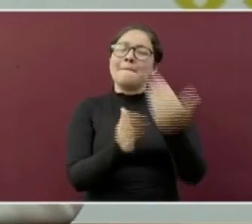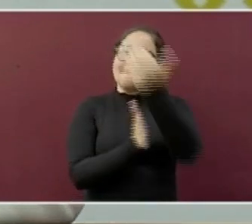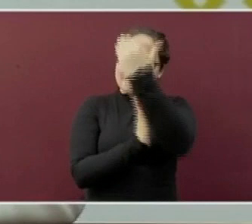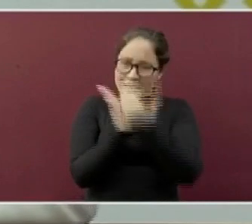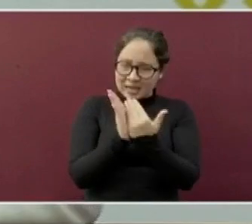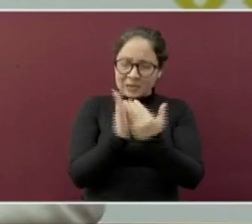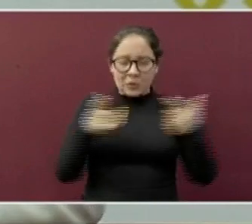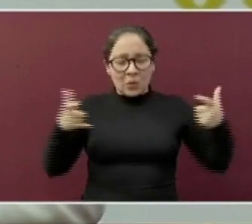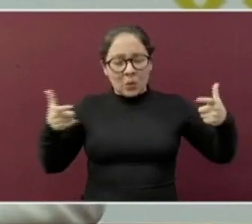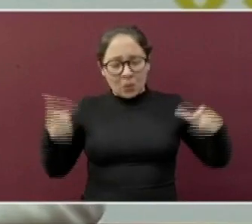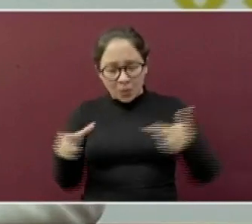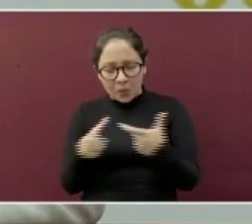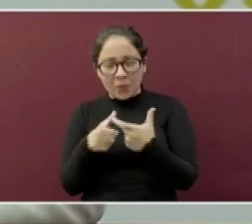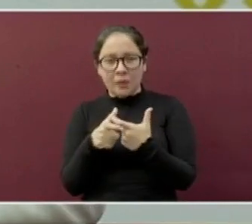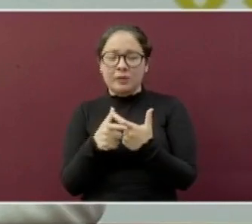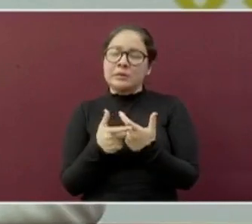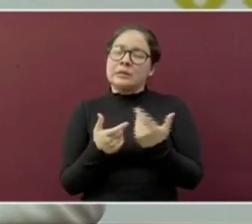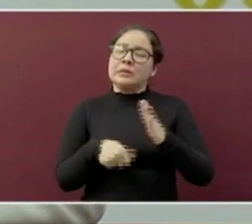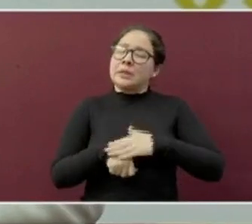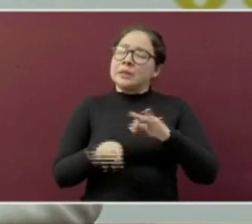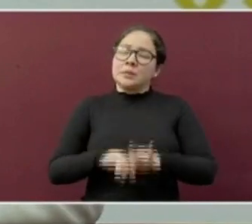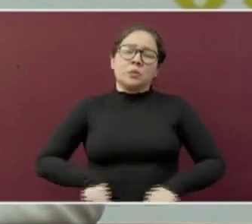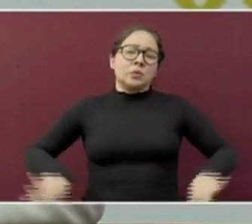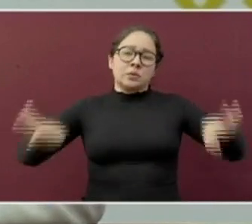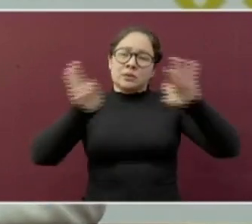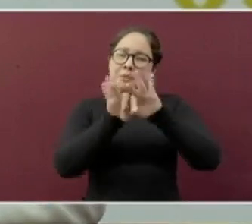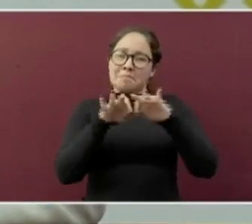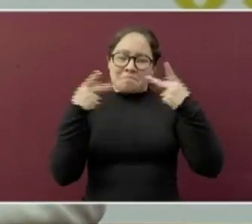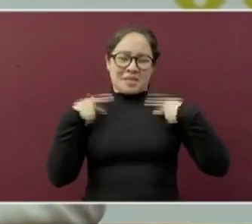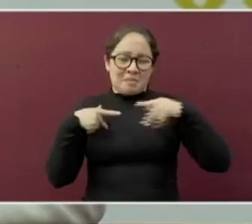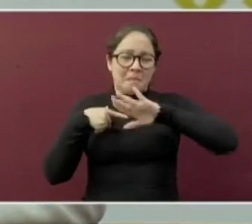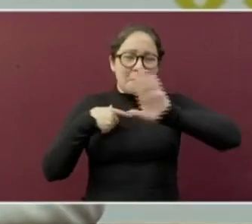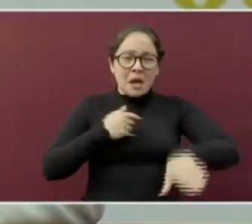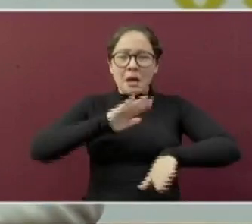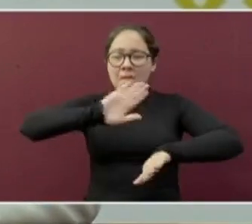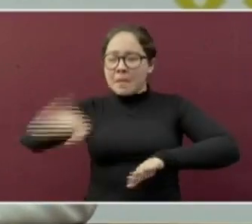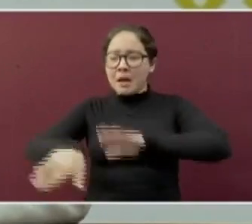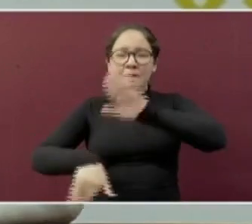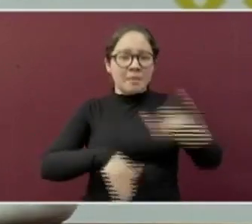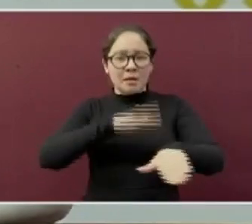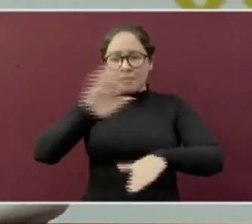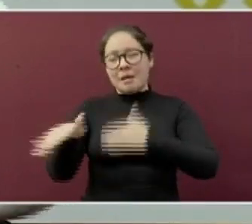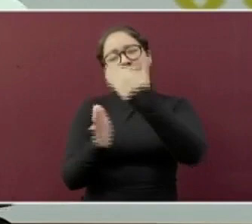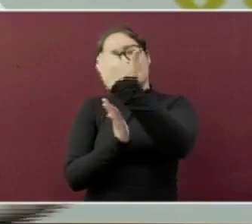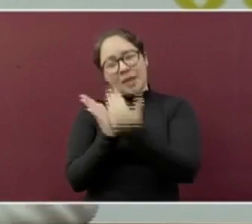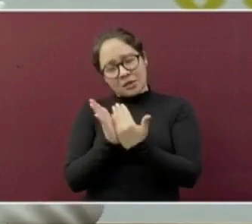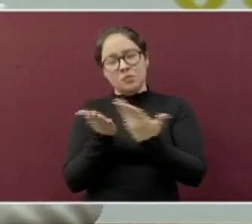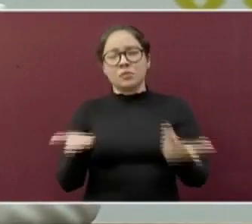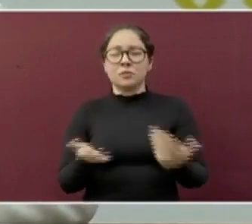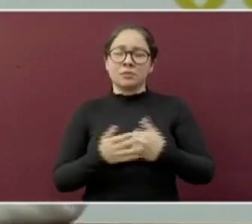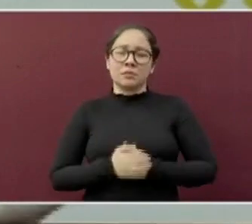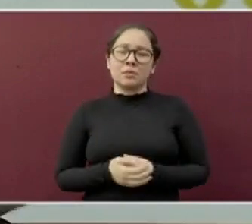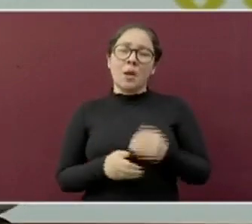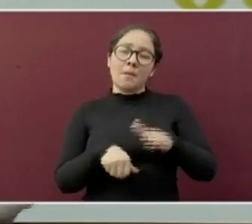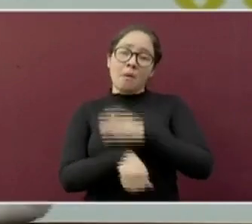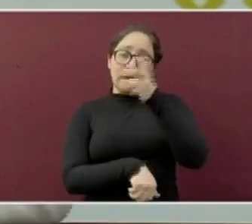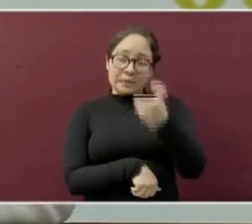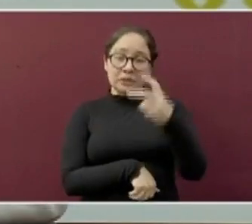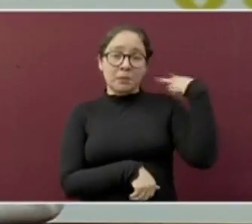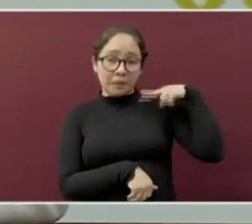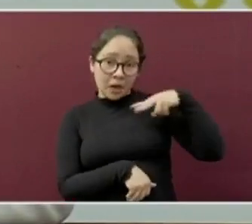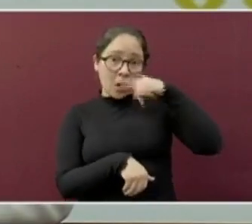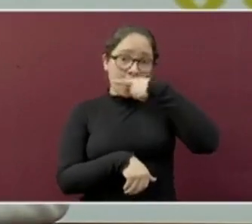y sobre todo, familia veracruzana, de víctimas mortales. Por eso, veracruzanos y veracruzanas,